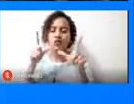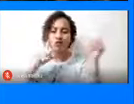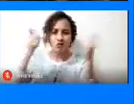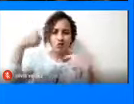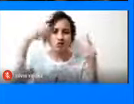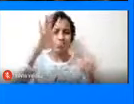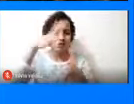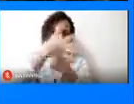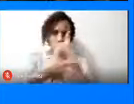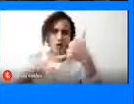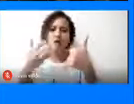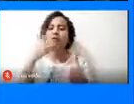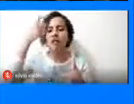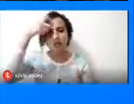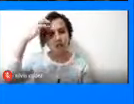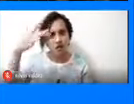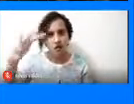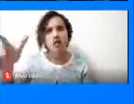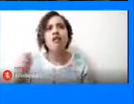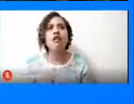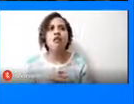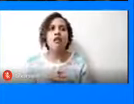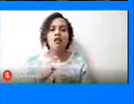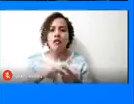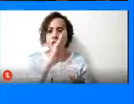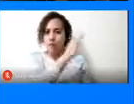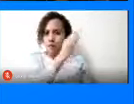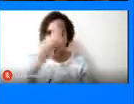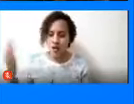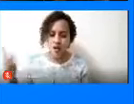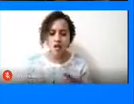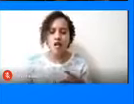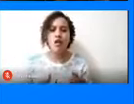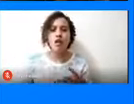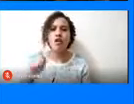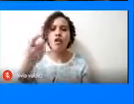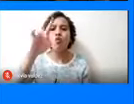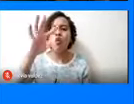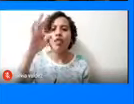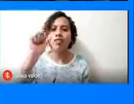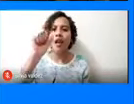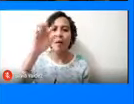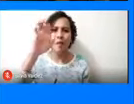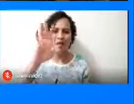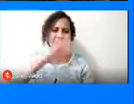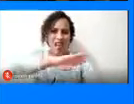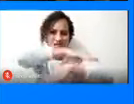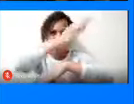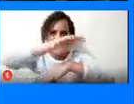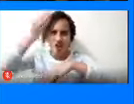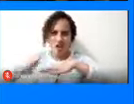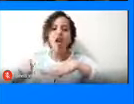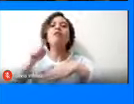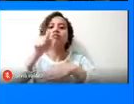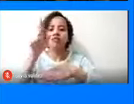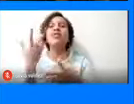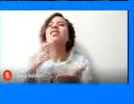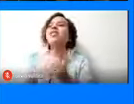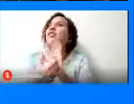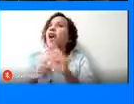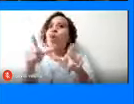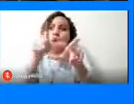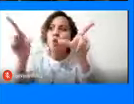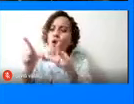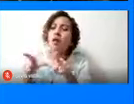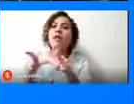Colombia, como lo son Cartagena, Barranquilla y Guatapé, como todos vemos, son destinos que están